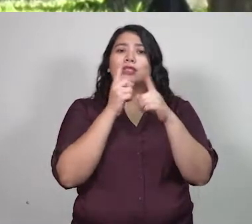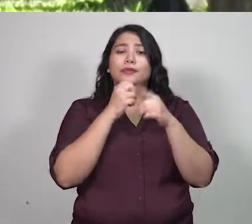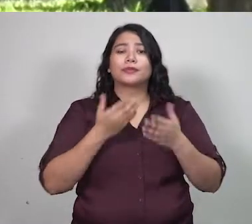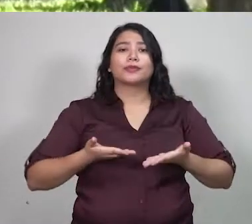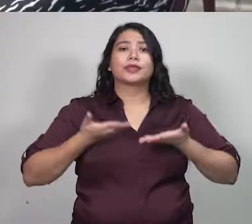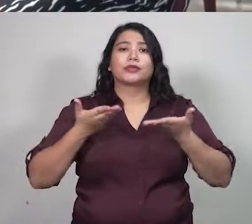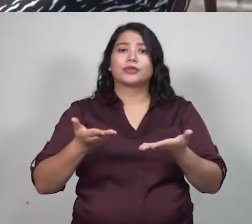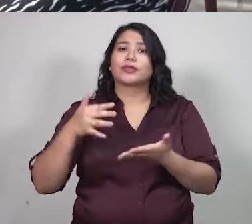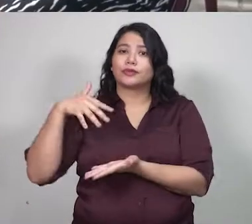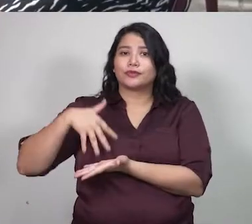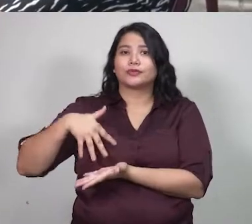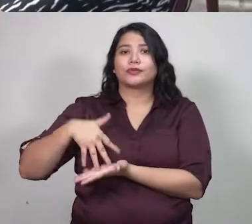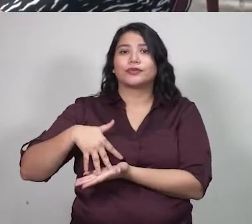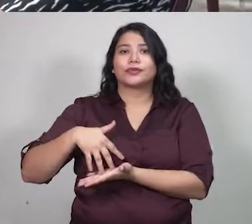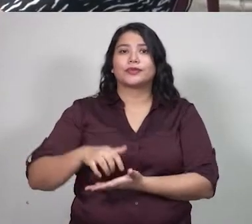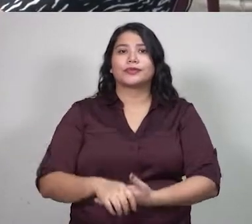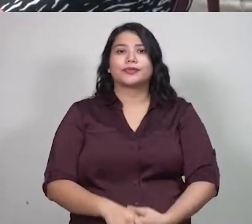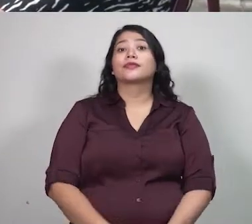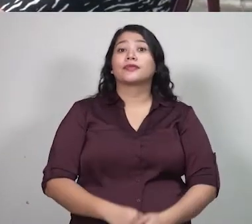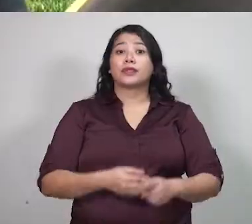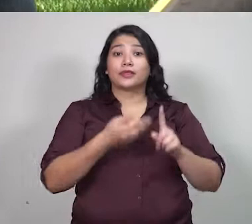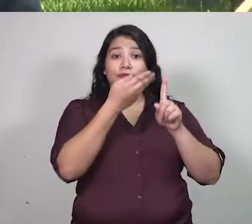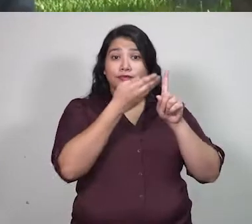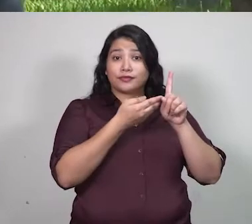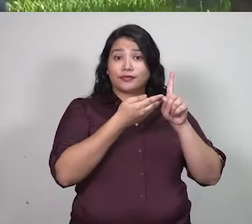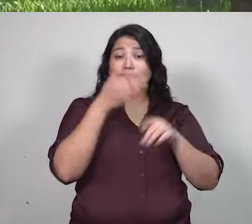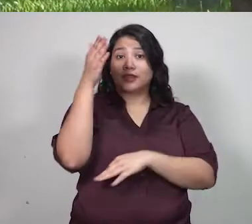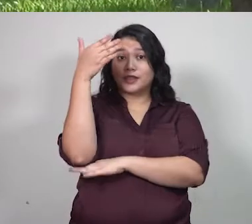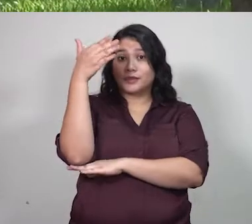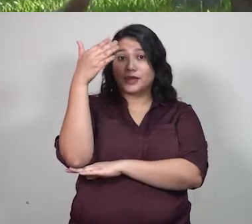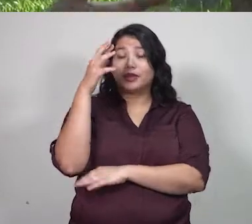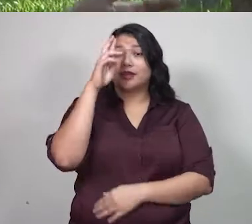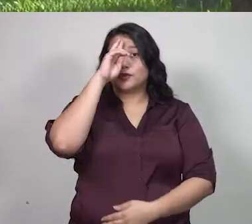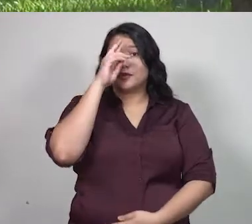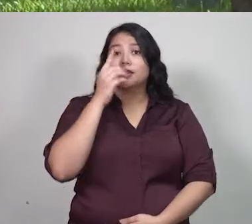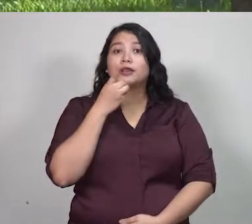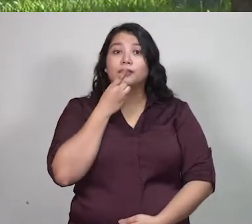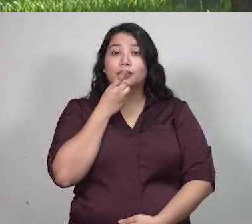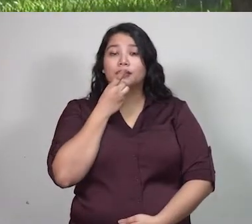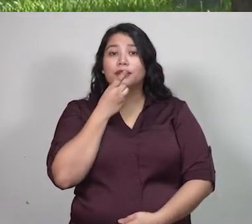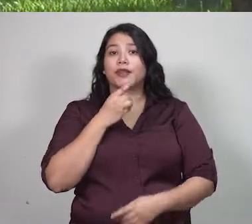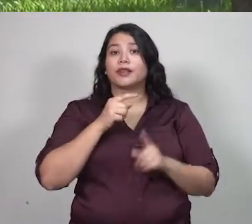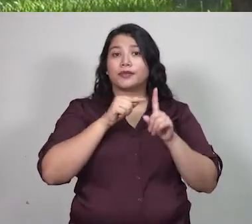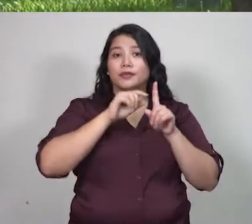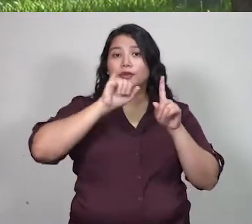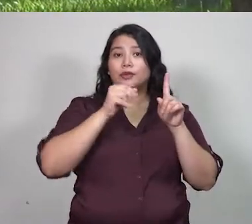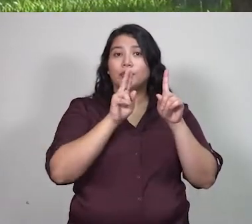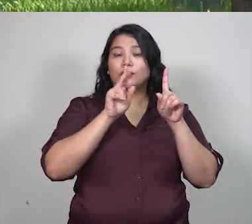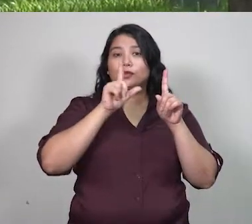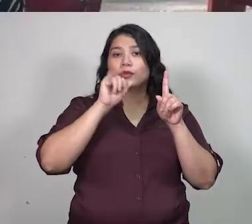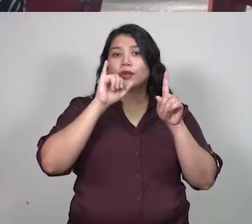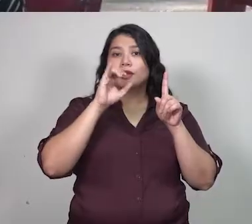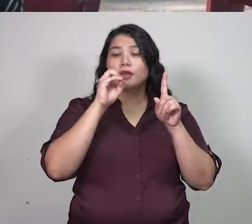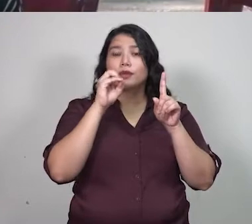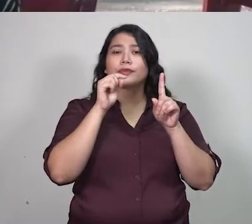reformas en beneficio de las poblaciones. El titular de la Embajada de República Dominicana en El Salvador, Julio César